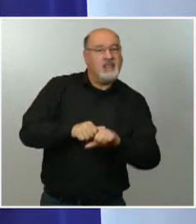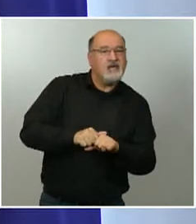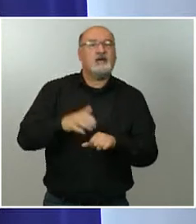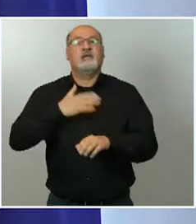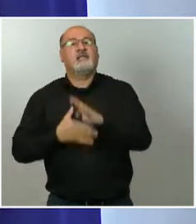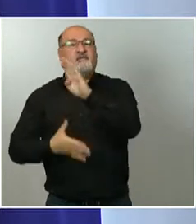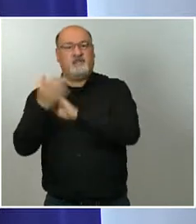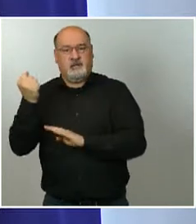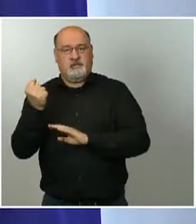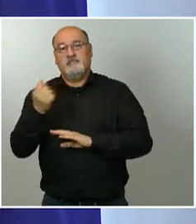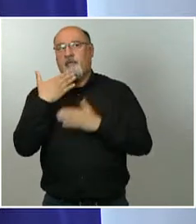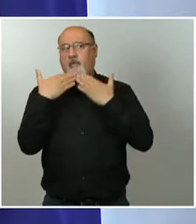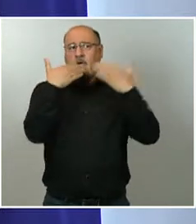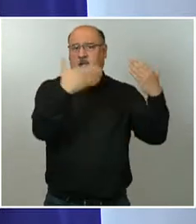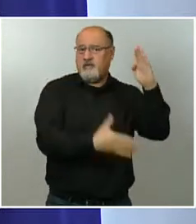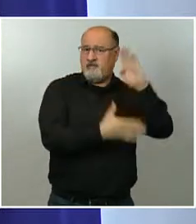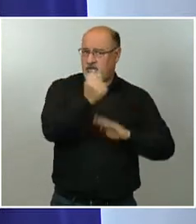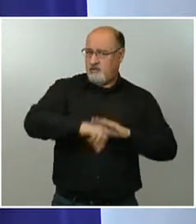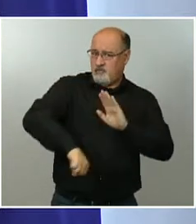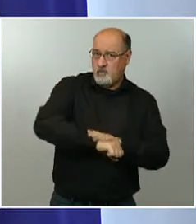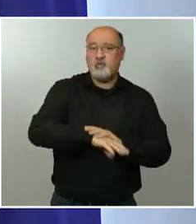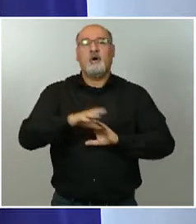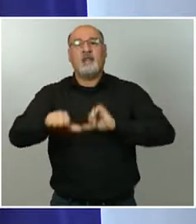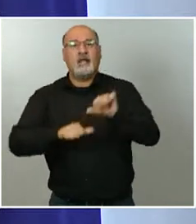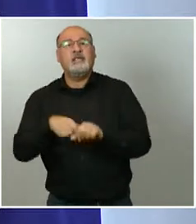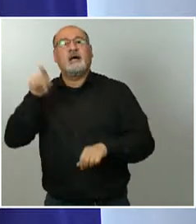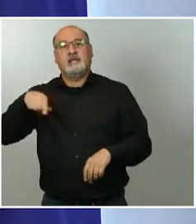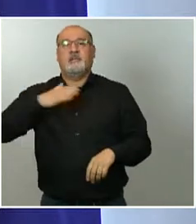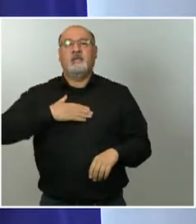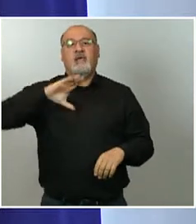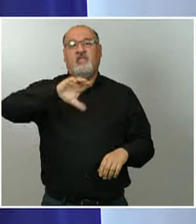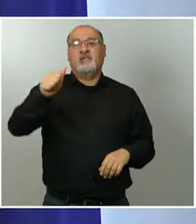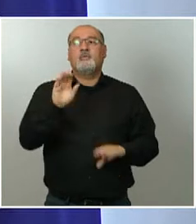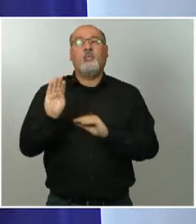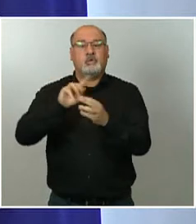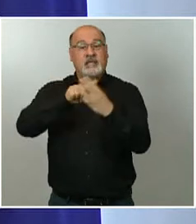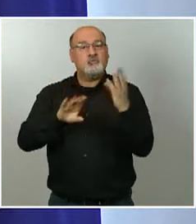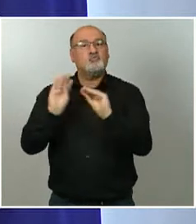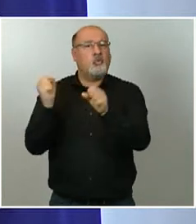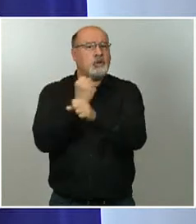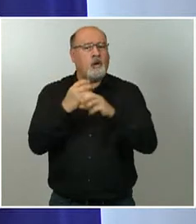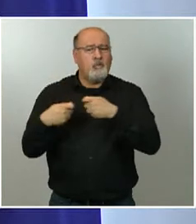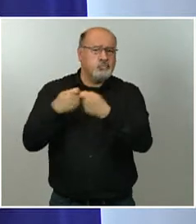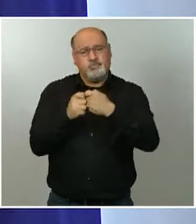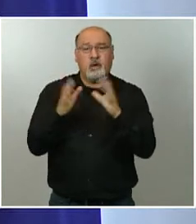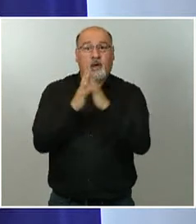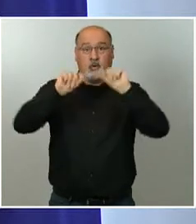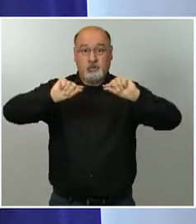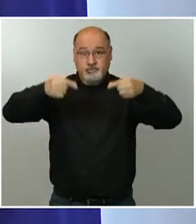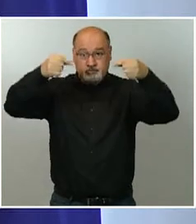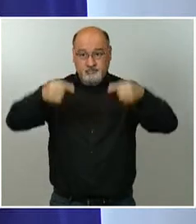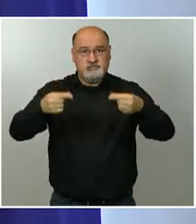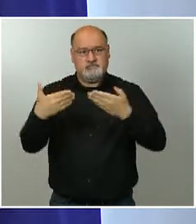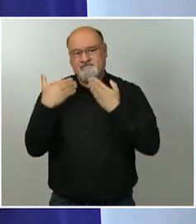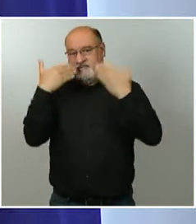agradecer a la Federación y, por supuesto, al CSD el trabajo que hicieron para hormar este acuerdo que beneficia a todos. Quiero